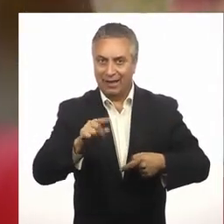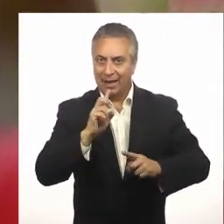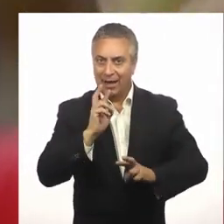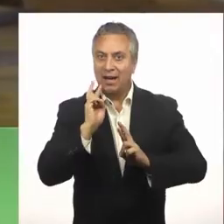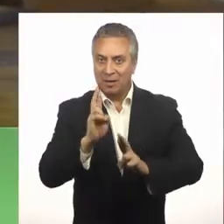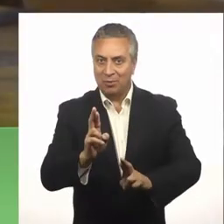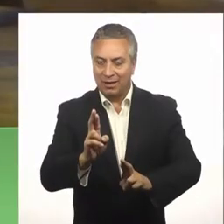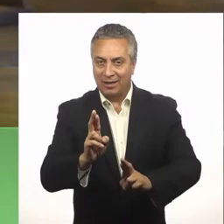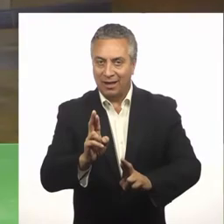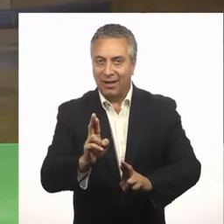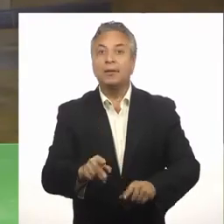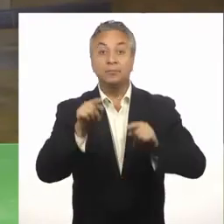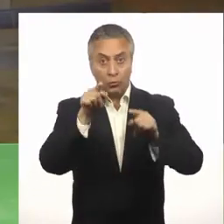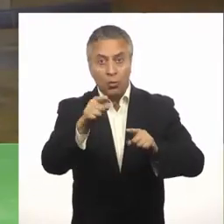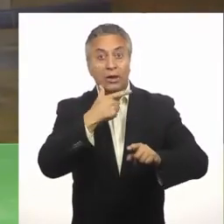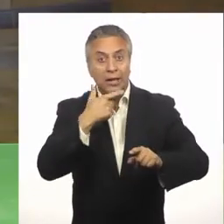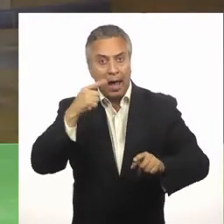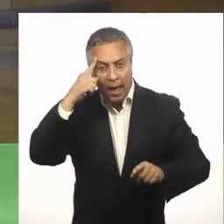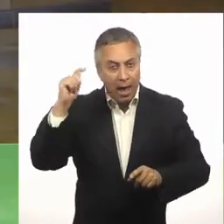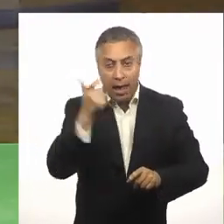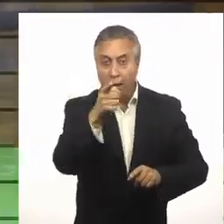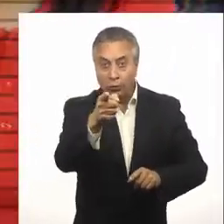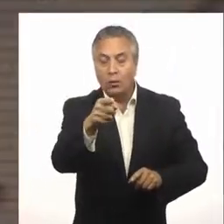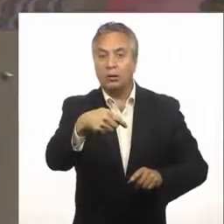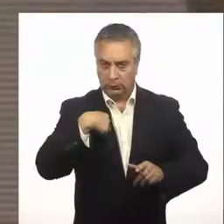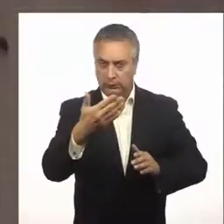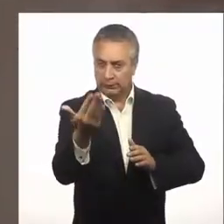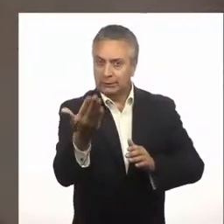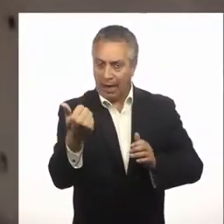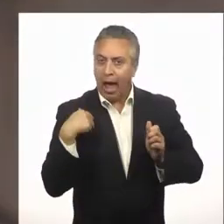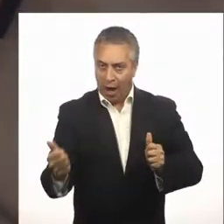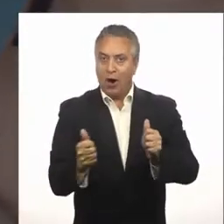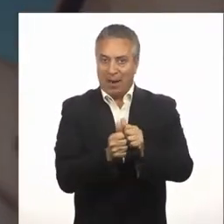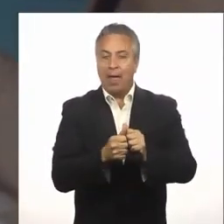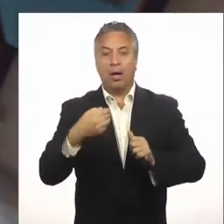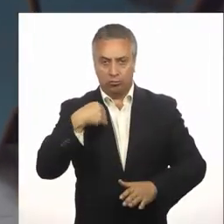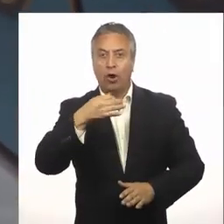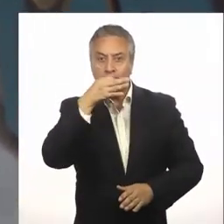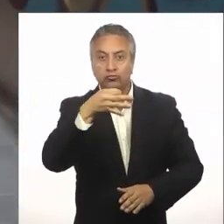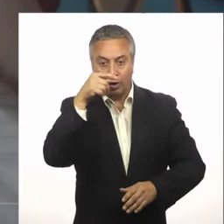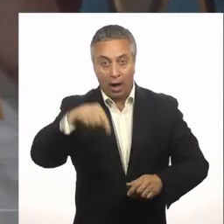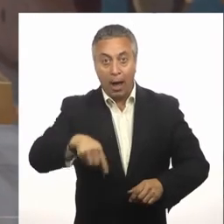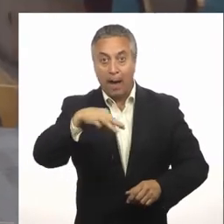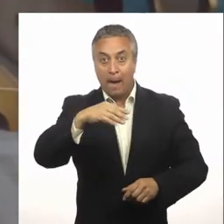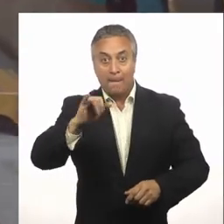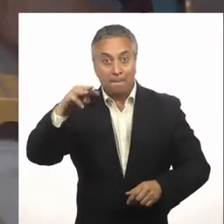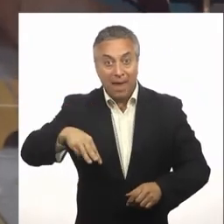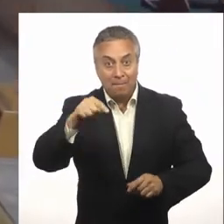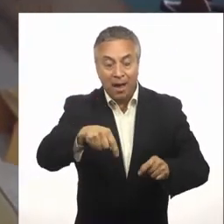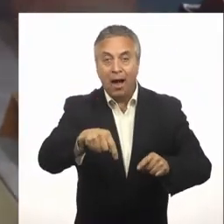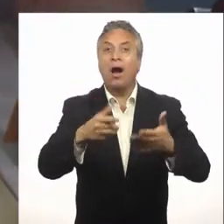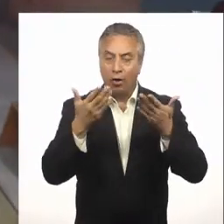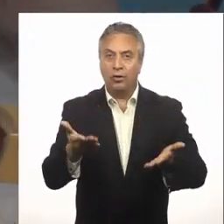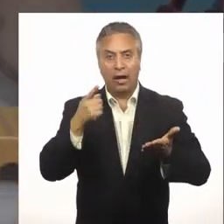Si quieres crear el tuyo, acompáñame en este experimento. Bueno, te cuento. Acá en el Museo Interactivo Mirador tenemos una sala